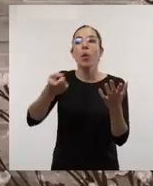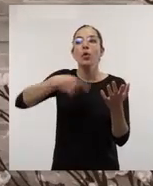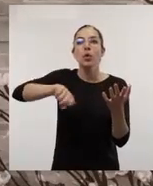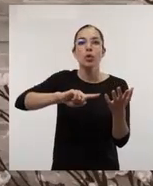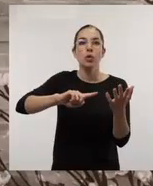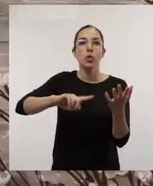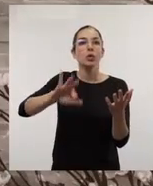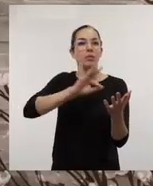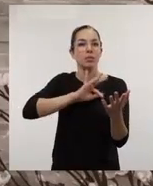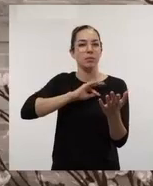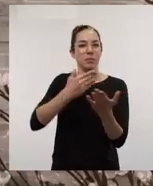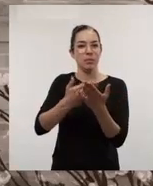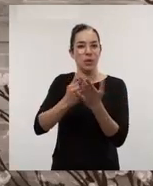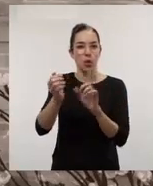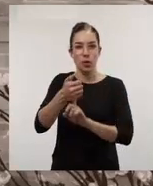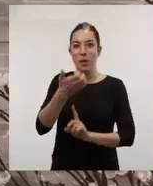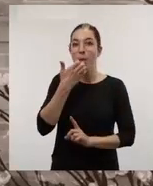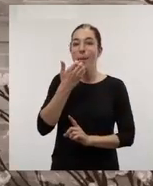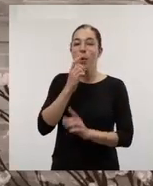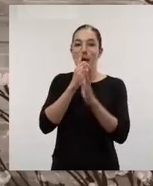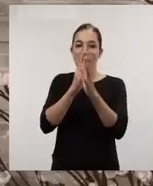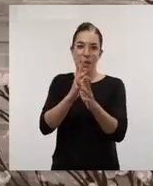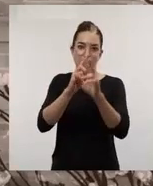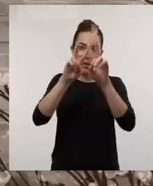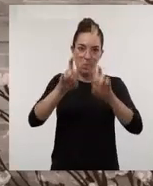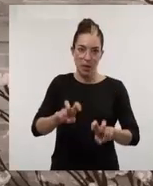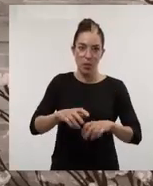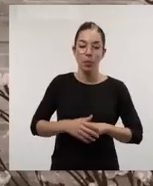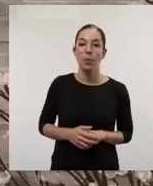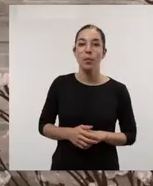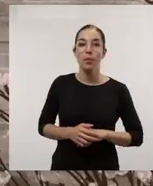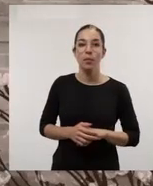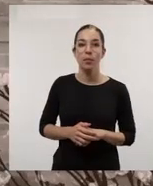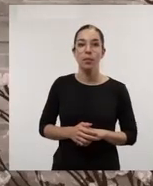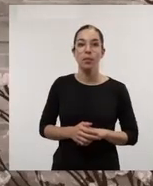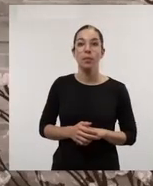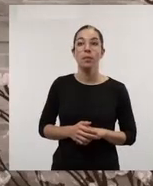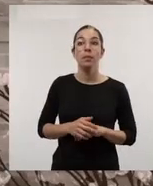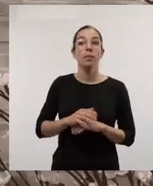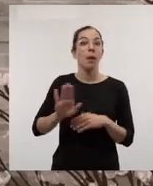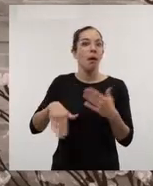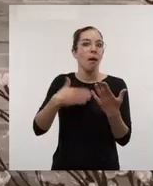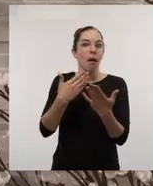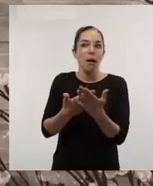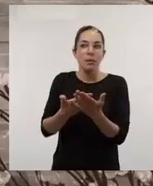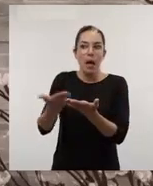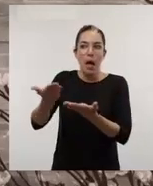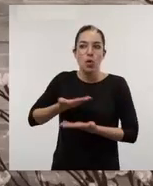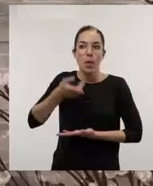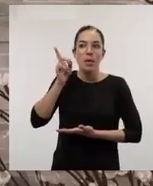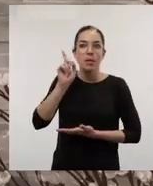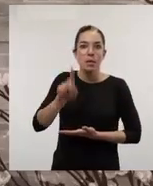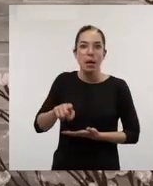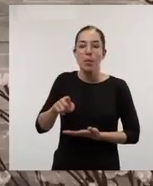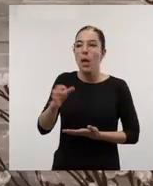optar a las diferentes acreditaciones, por ejemplo, las de sesiones de investigación. Y incluso nos da ayudas,